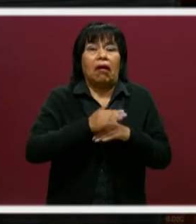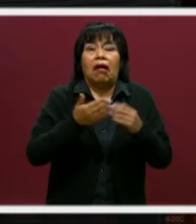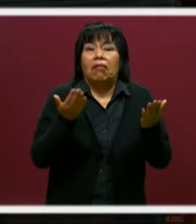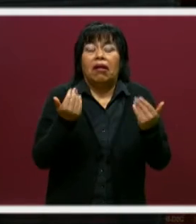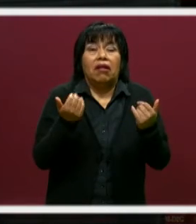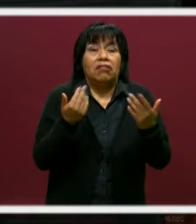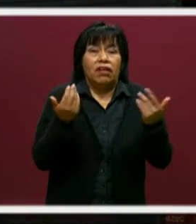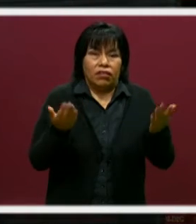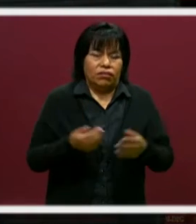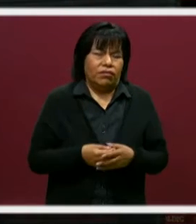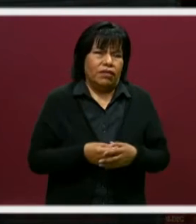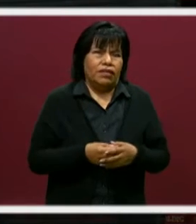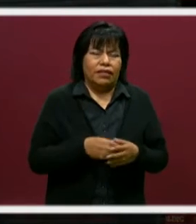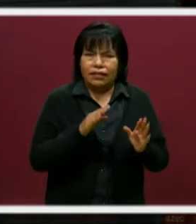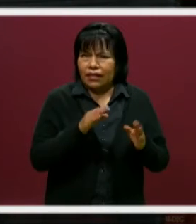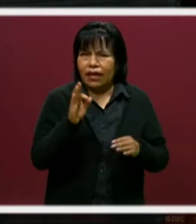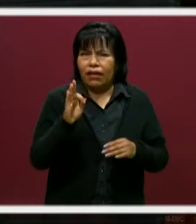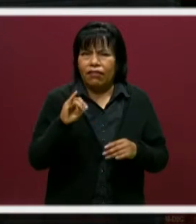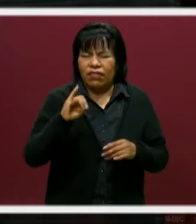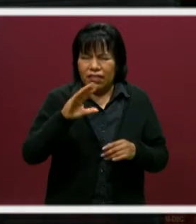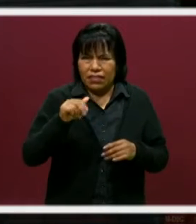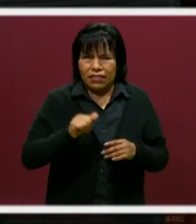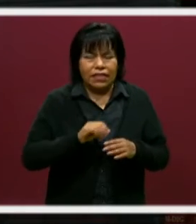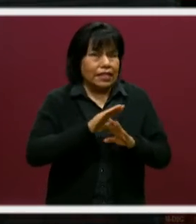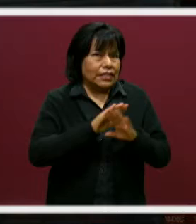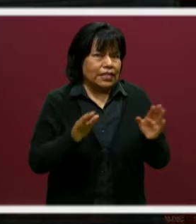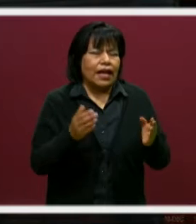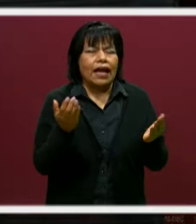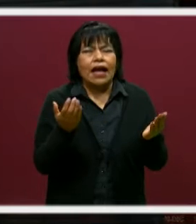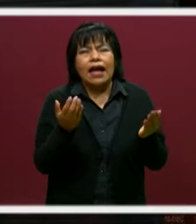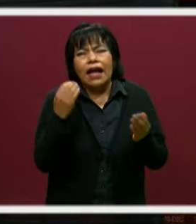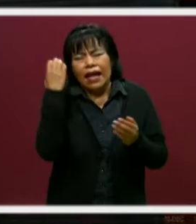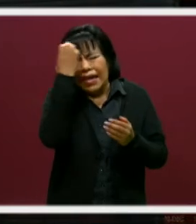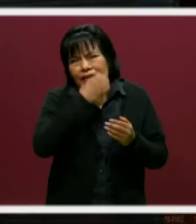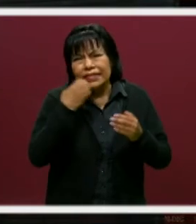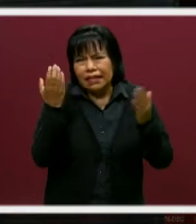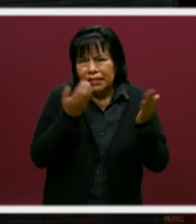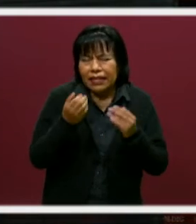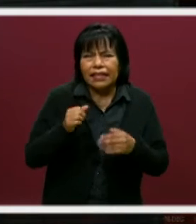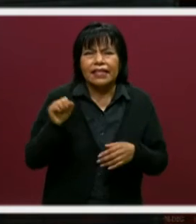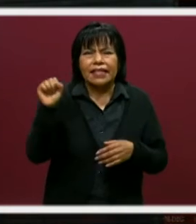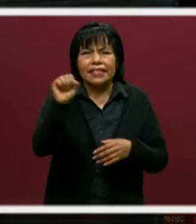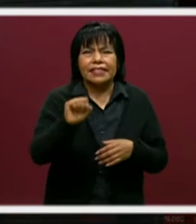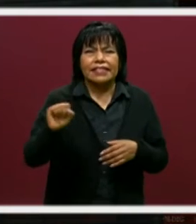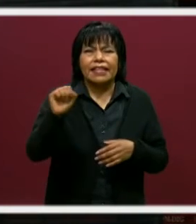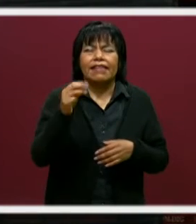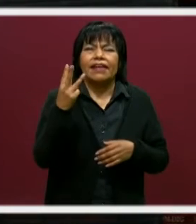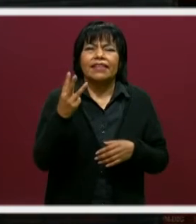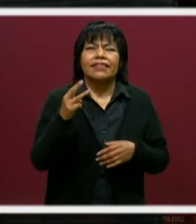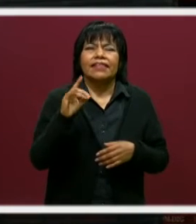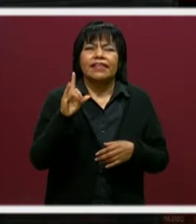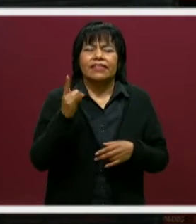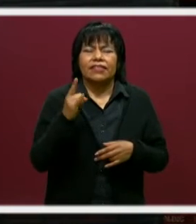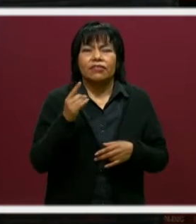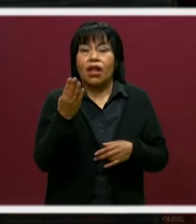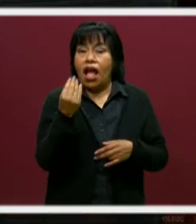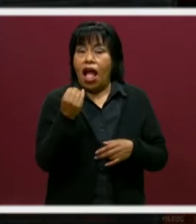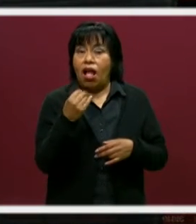Se van acabando. Es conveniente que ya saquen su ficha y de una vez ya hagan su examen este sábado 3 de julio a las 9.